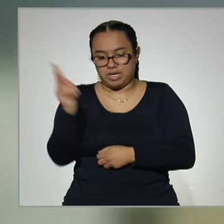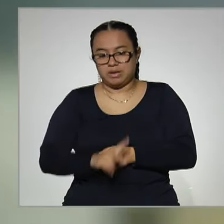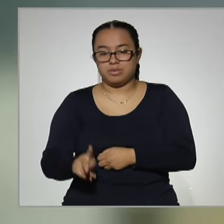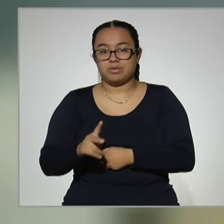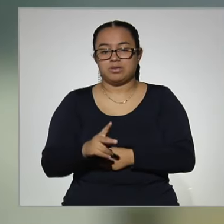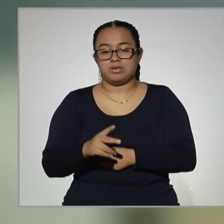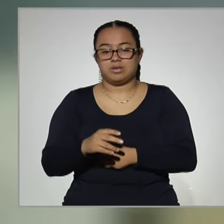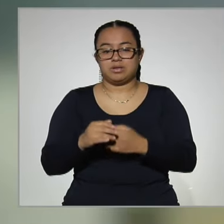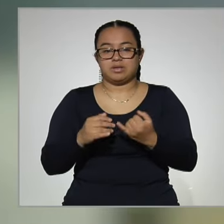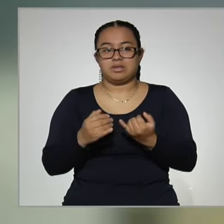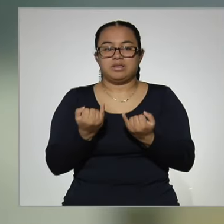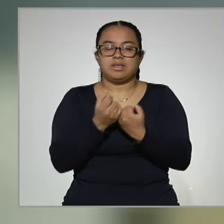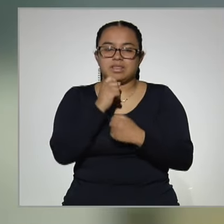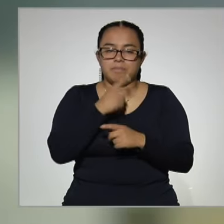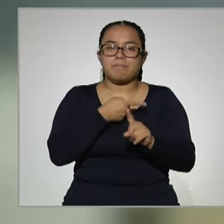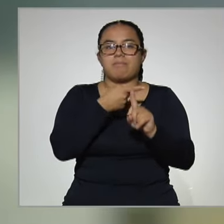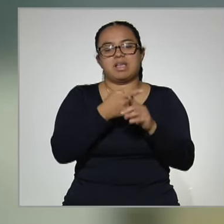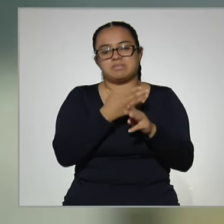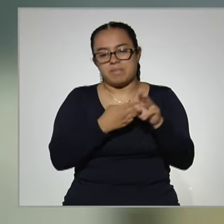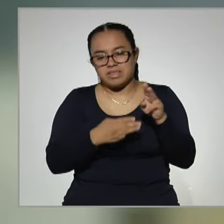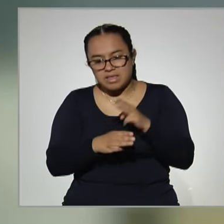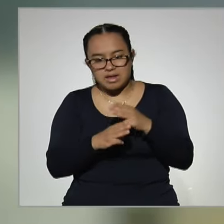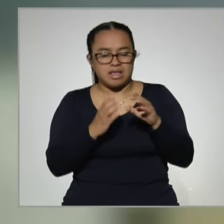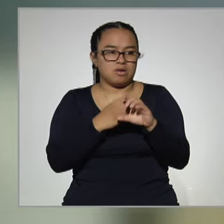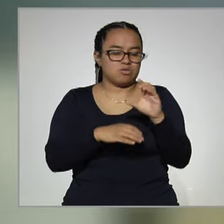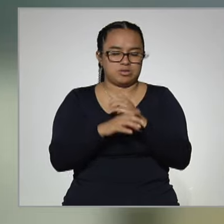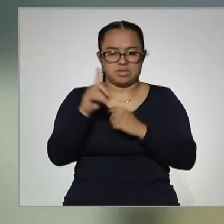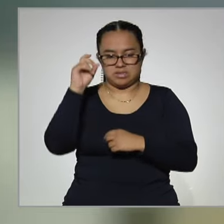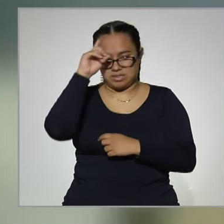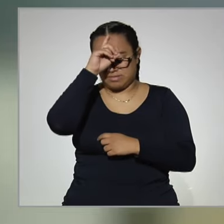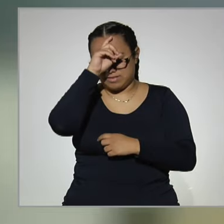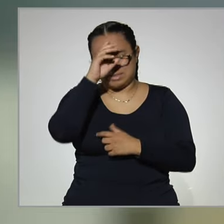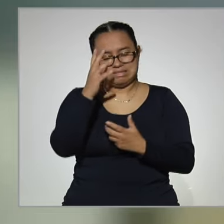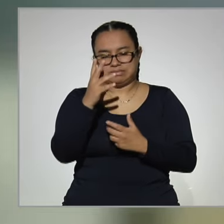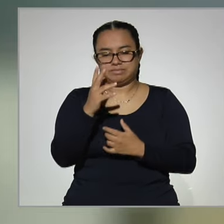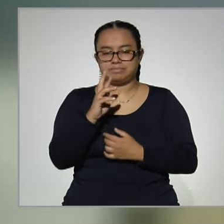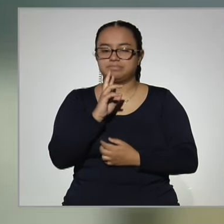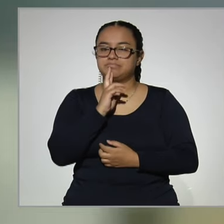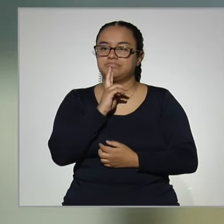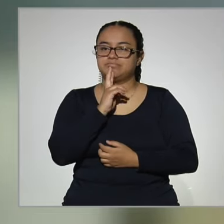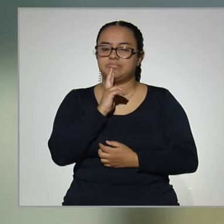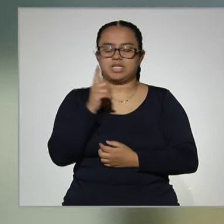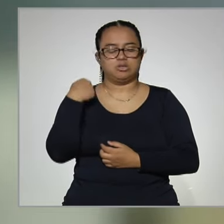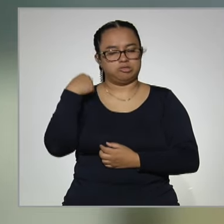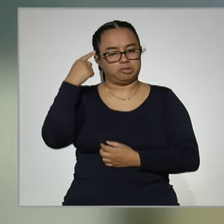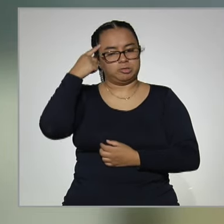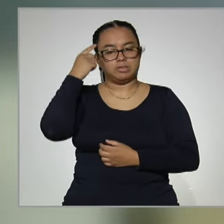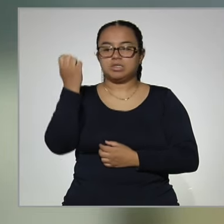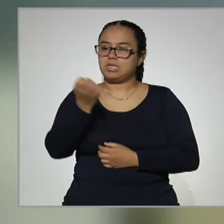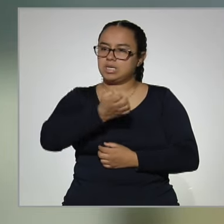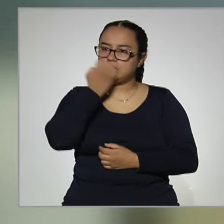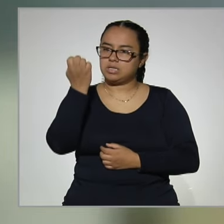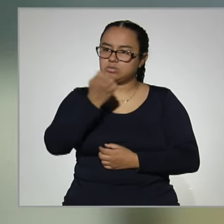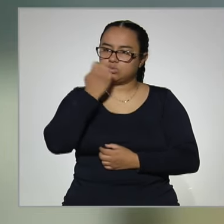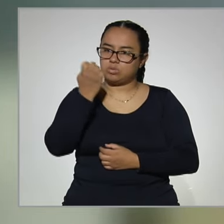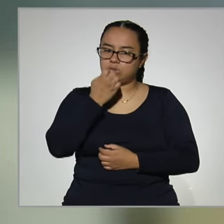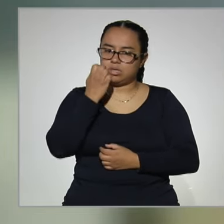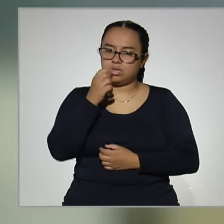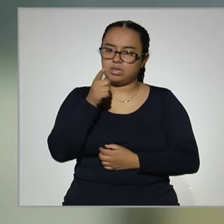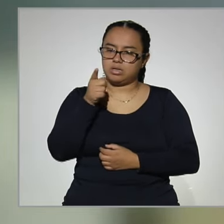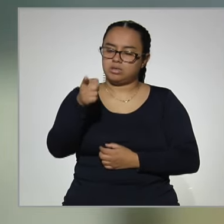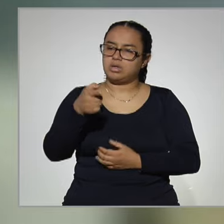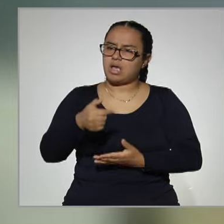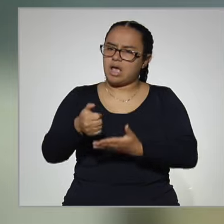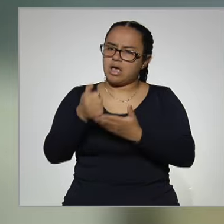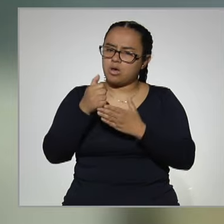después de pagar también material y todo lo necesario. Entonces encontramos una escuela que te